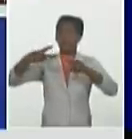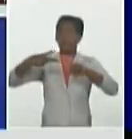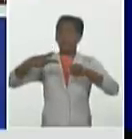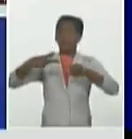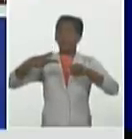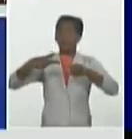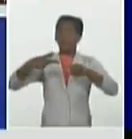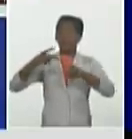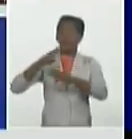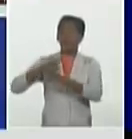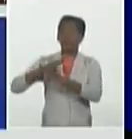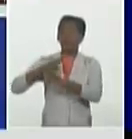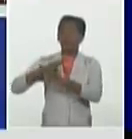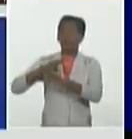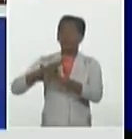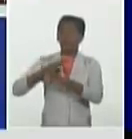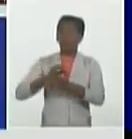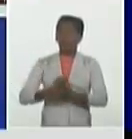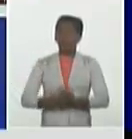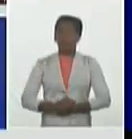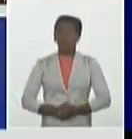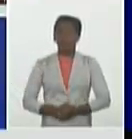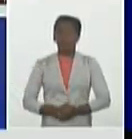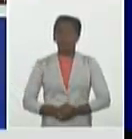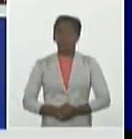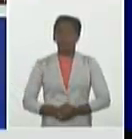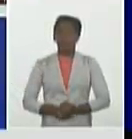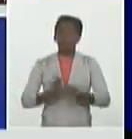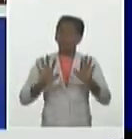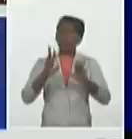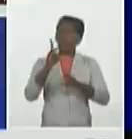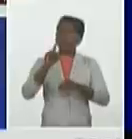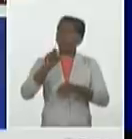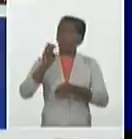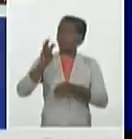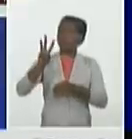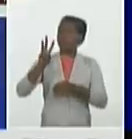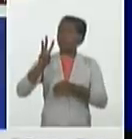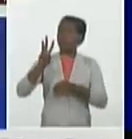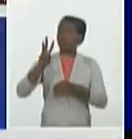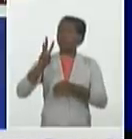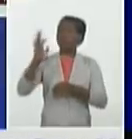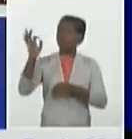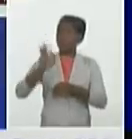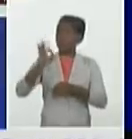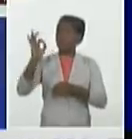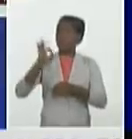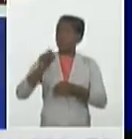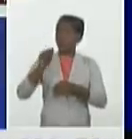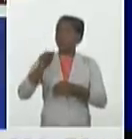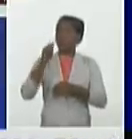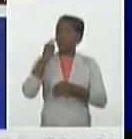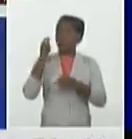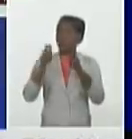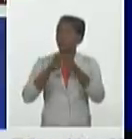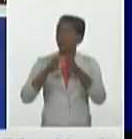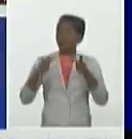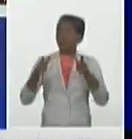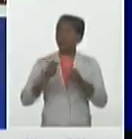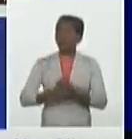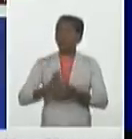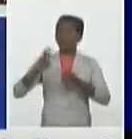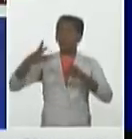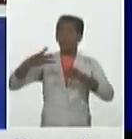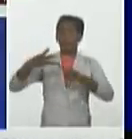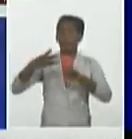Santiago de Cuba con el 12,3% de todas las muestras analizadas. Y le sigue la provincia de